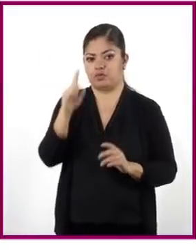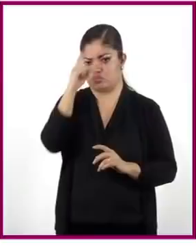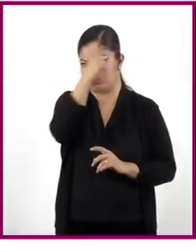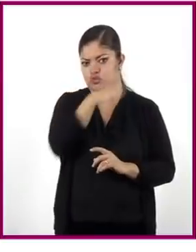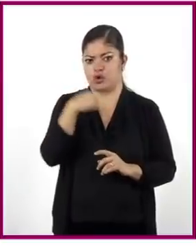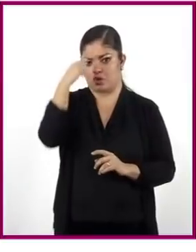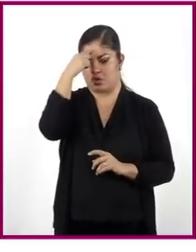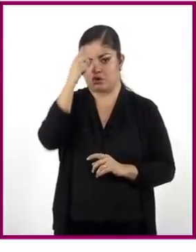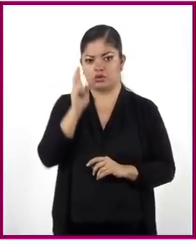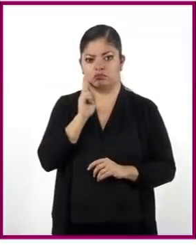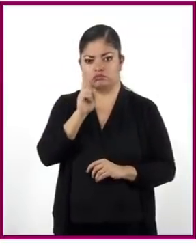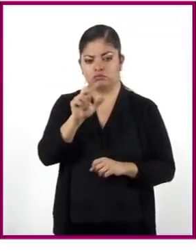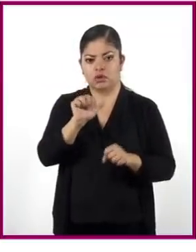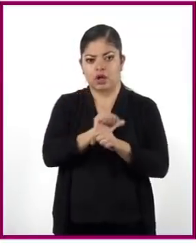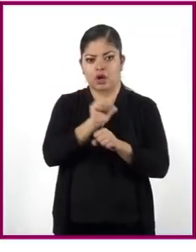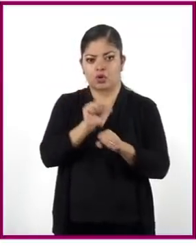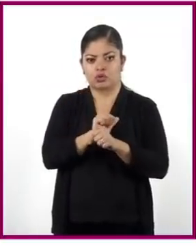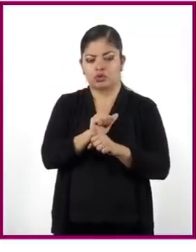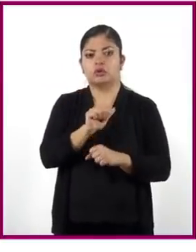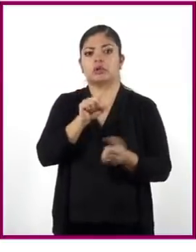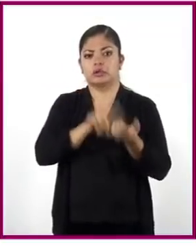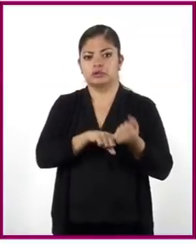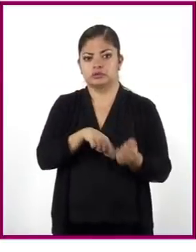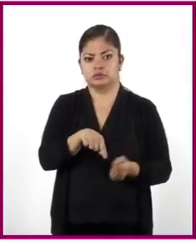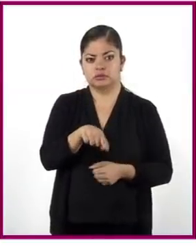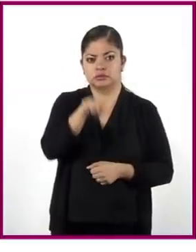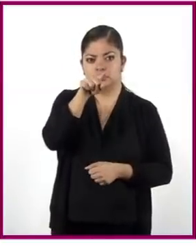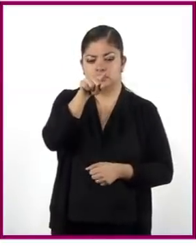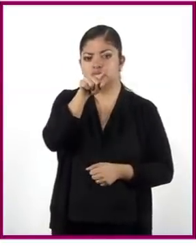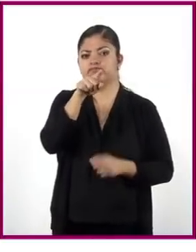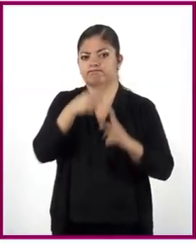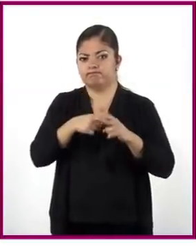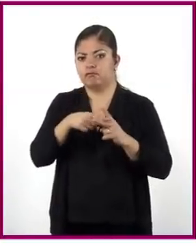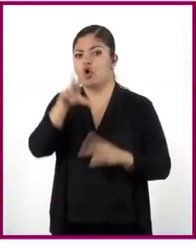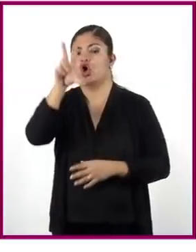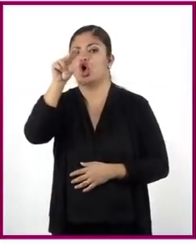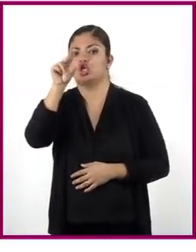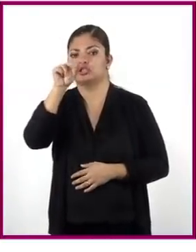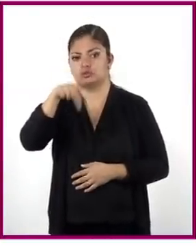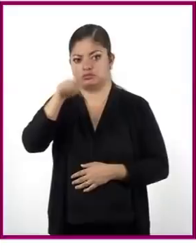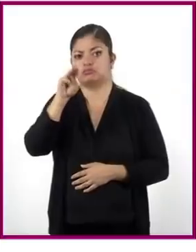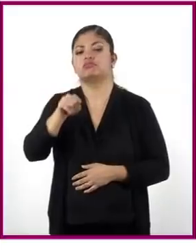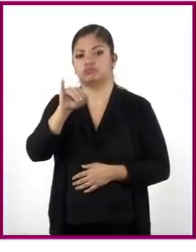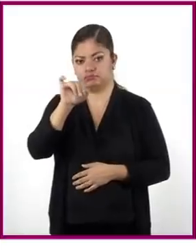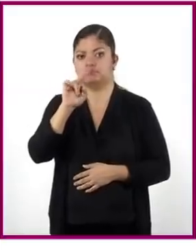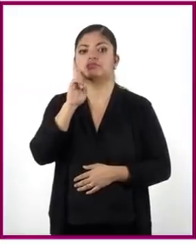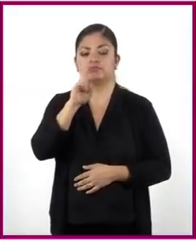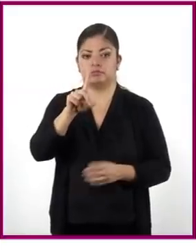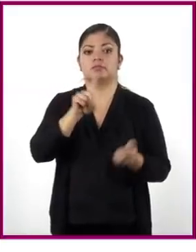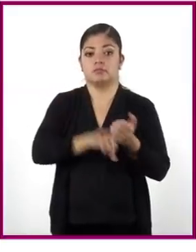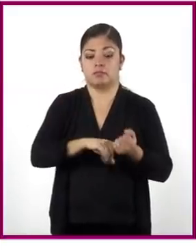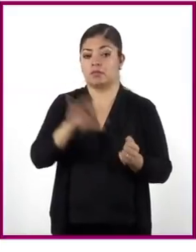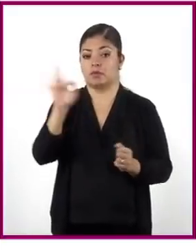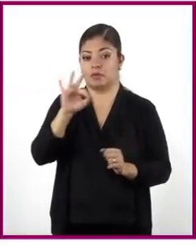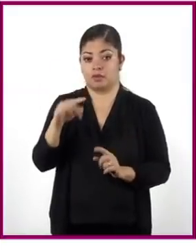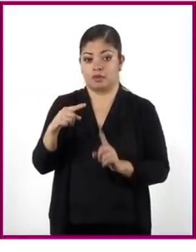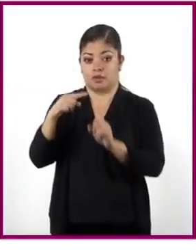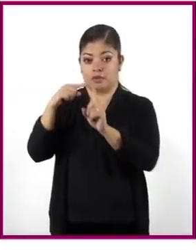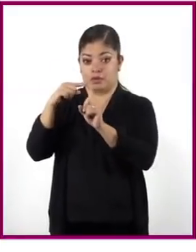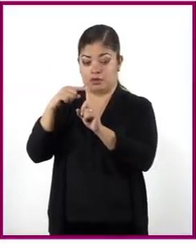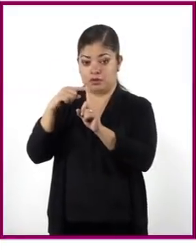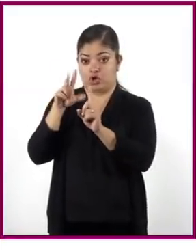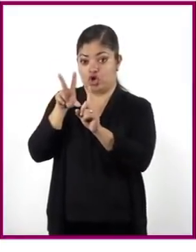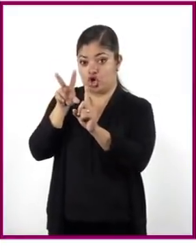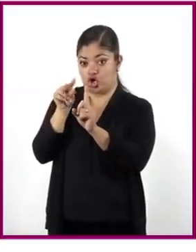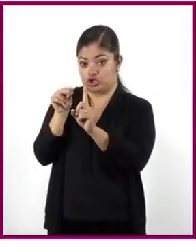hora vemos que el automóvil viajó 80 kilómetros por hora. Lo cual tiene sentido porque observa que si yo divido 80